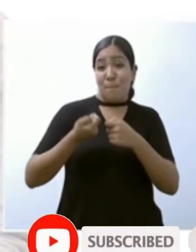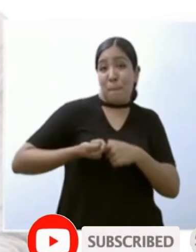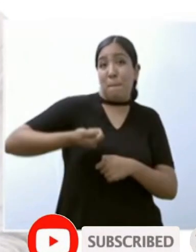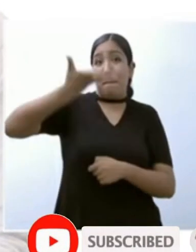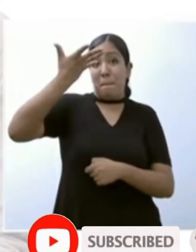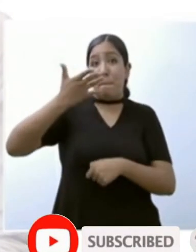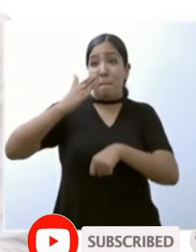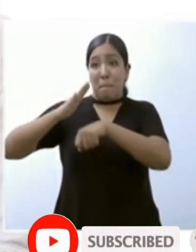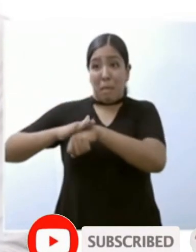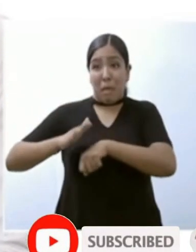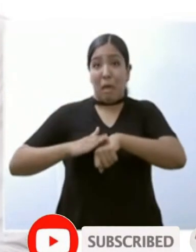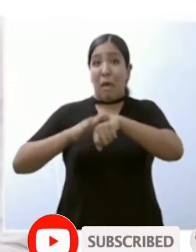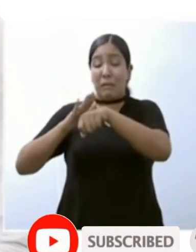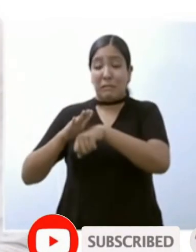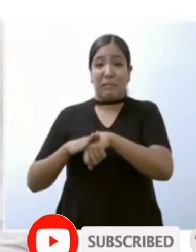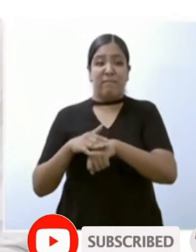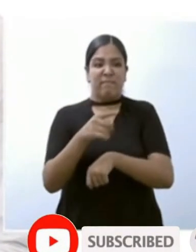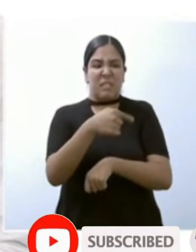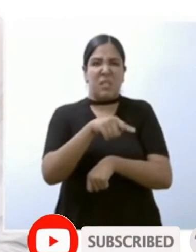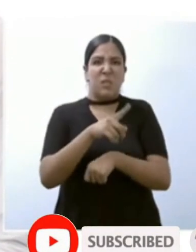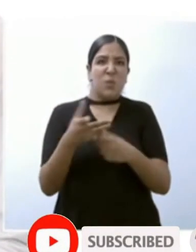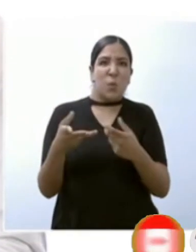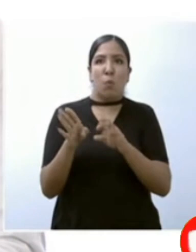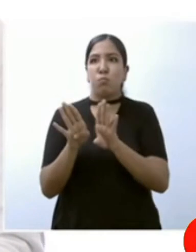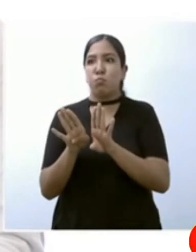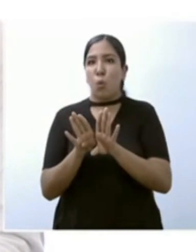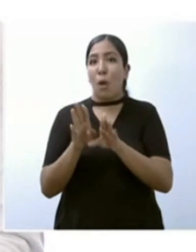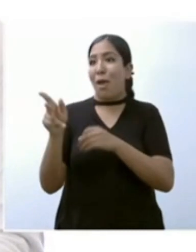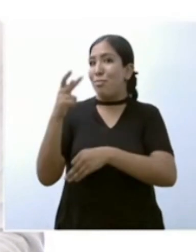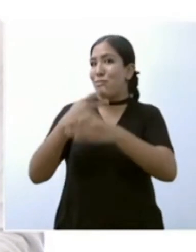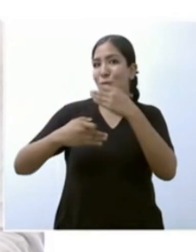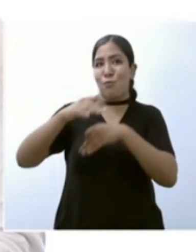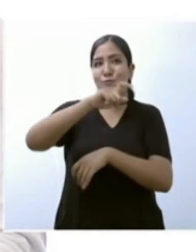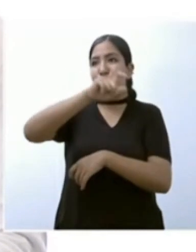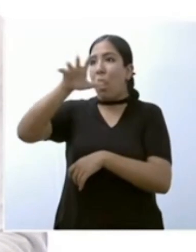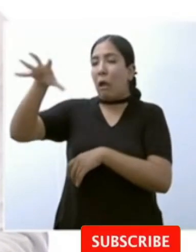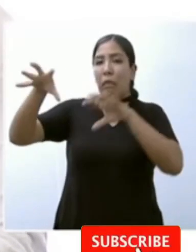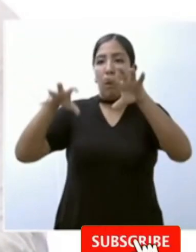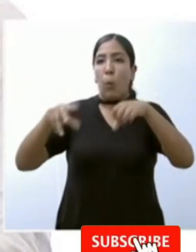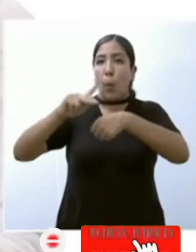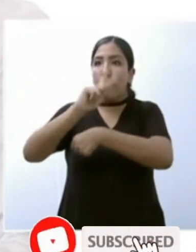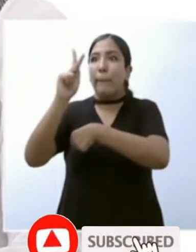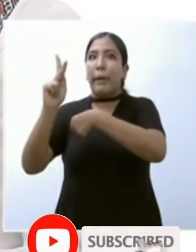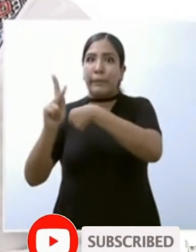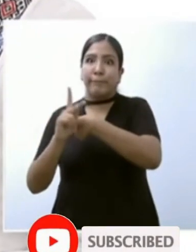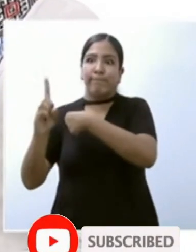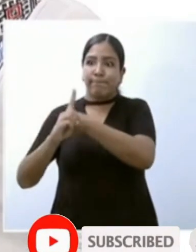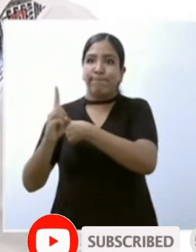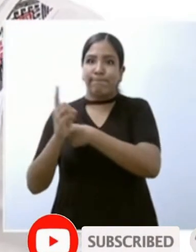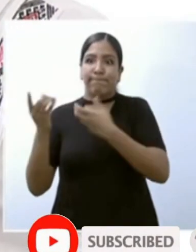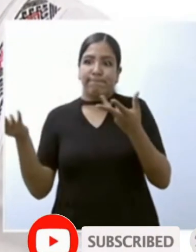que afecta a todos los países, México está